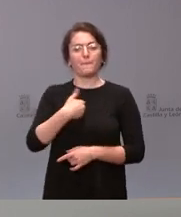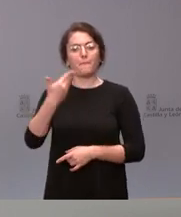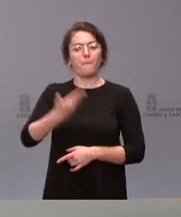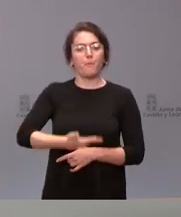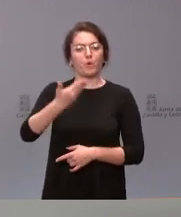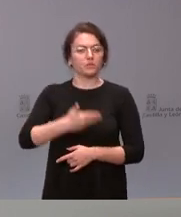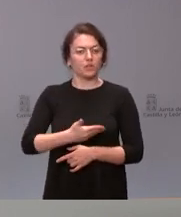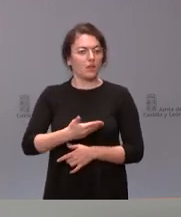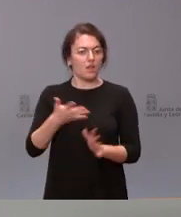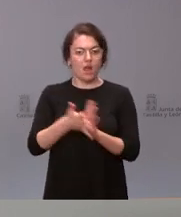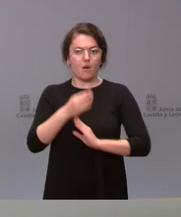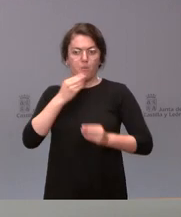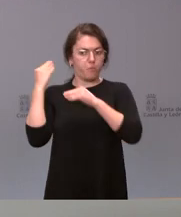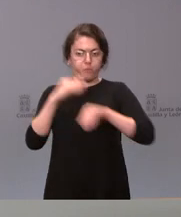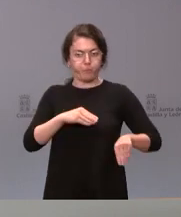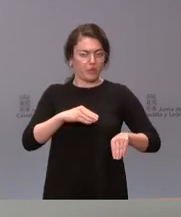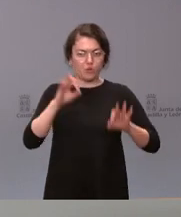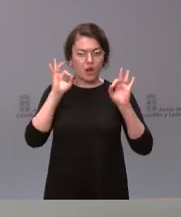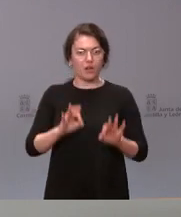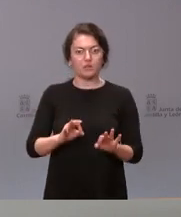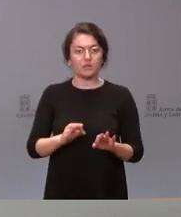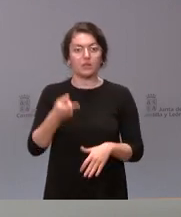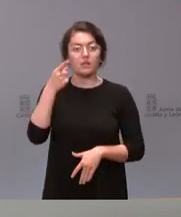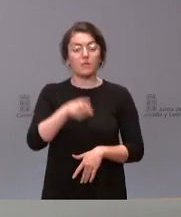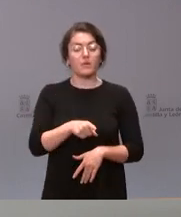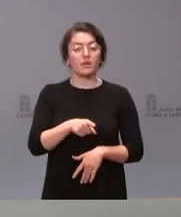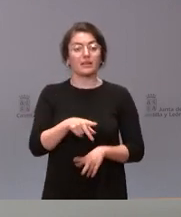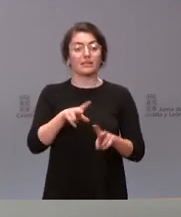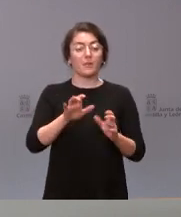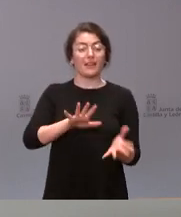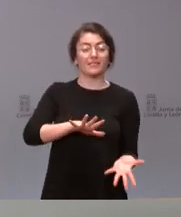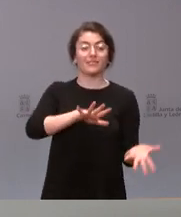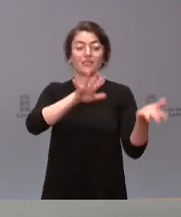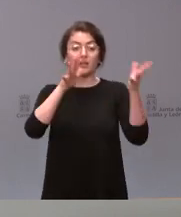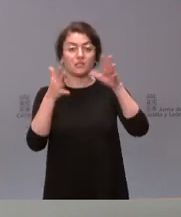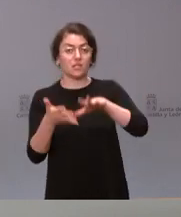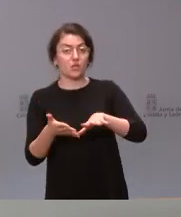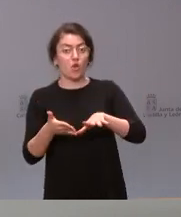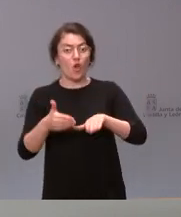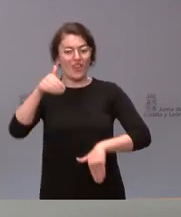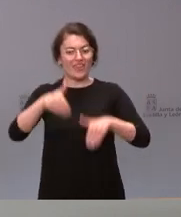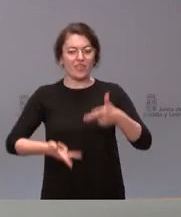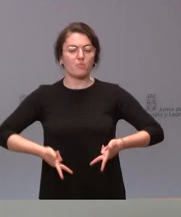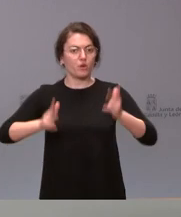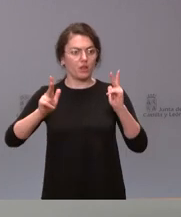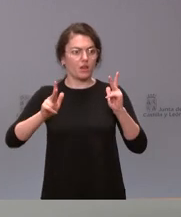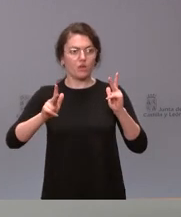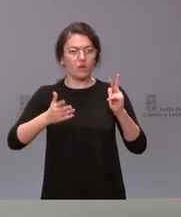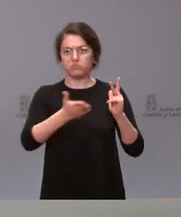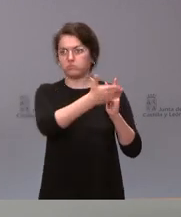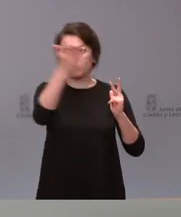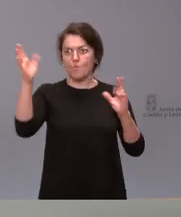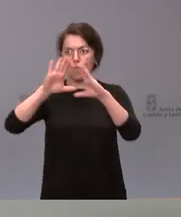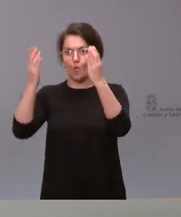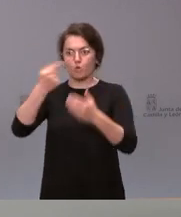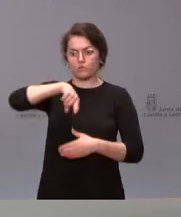y muy relevante en la transición democrática, que este es un ejemplo para todo el mundo y